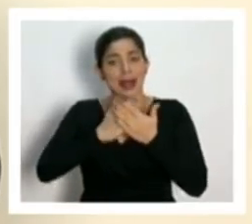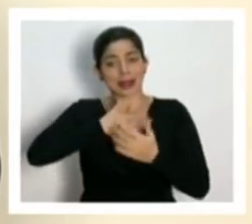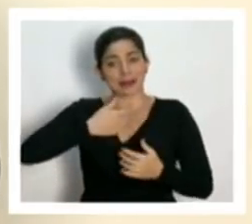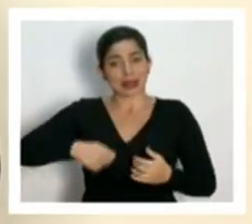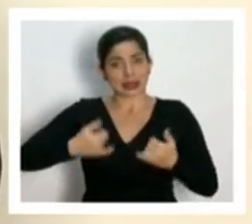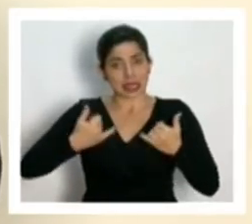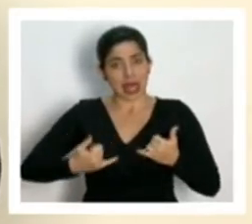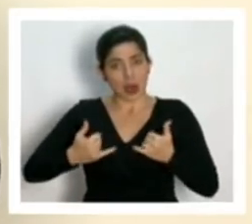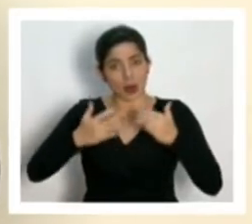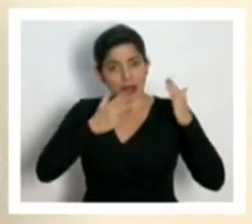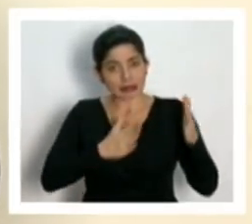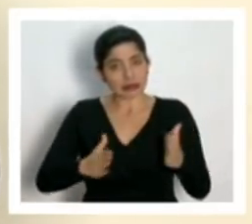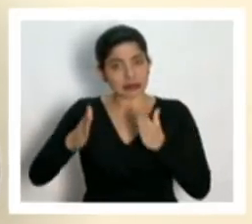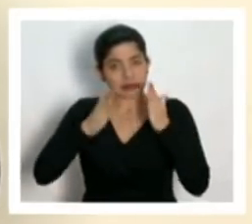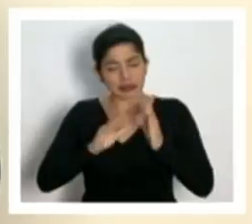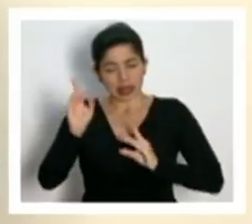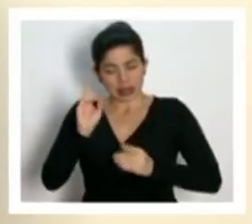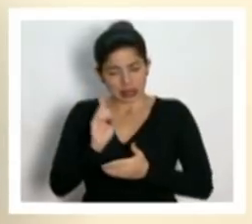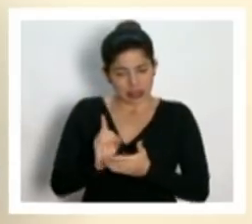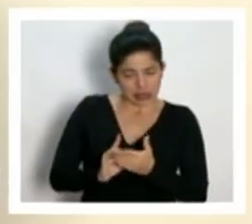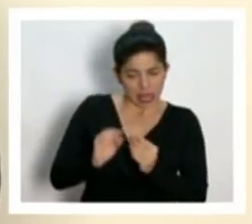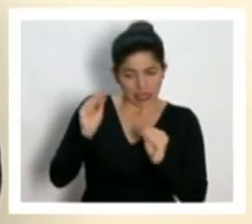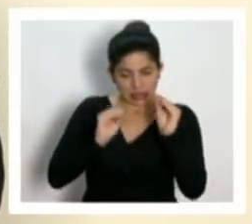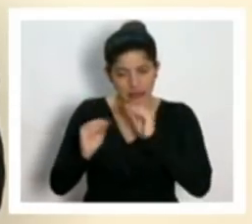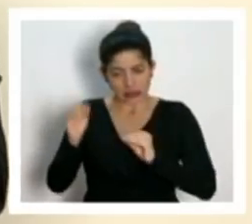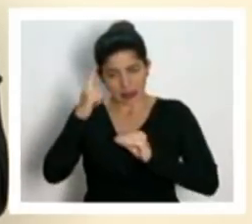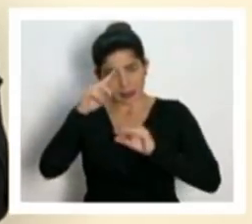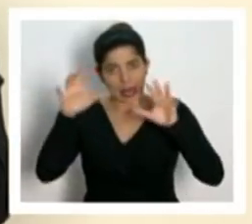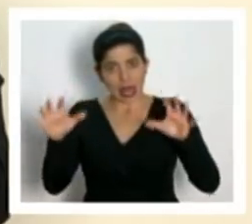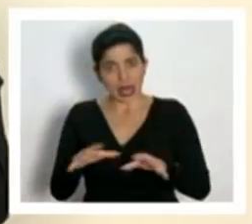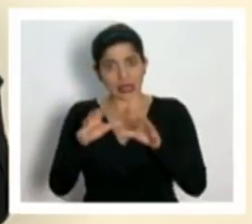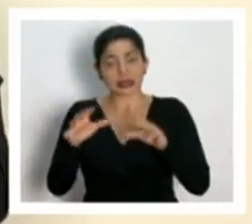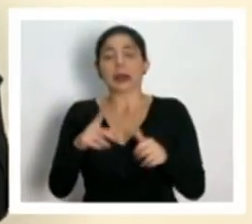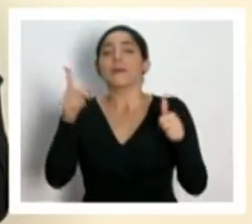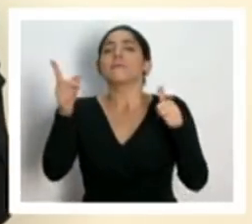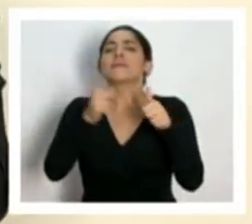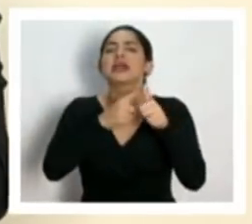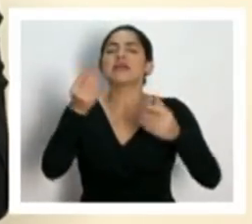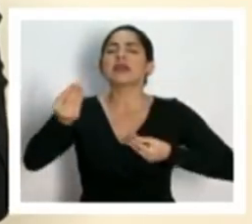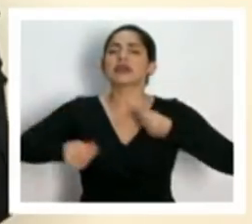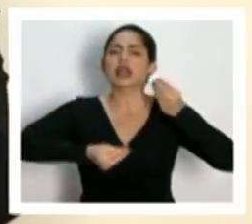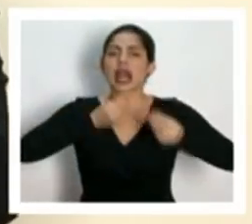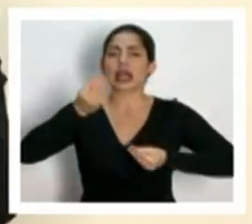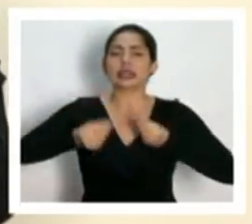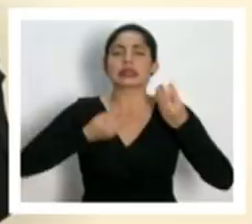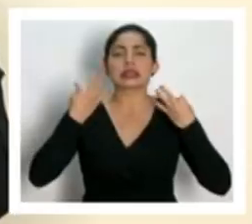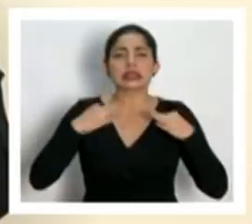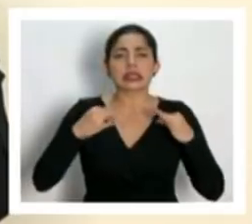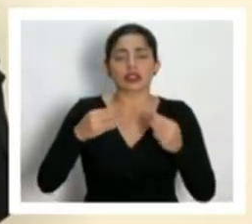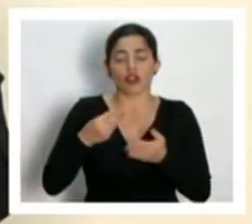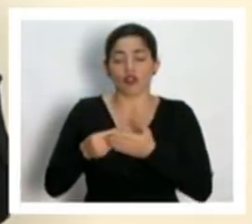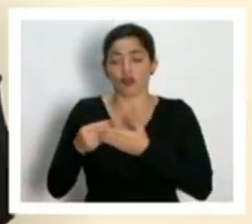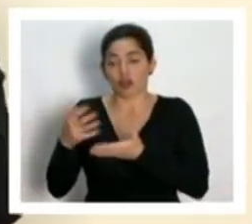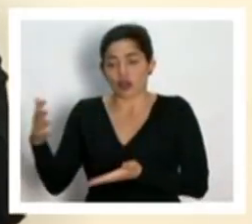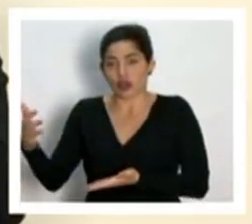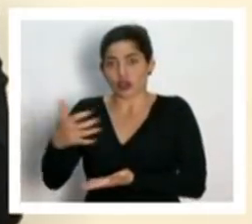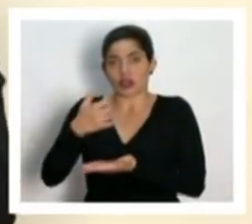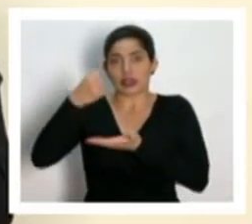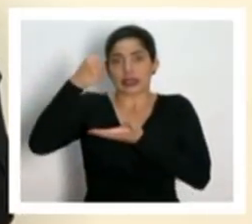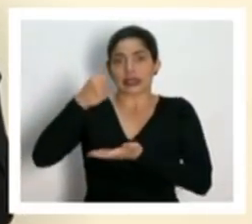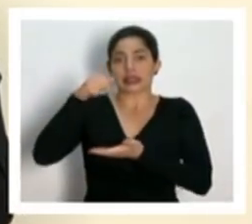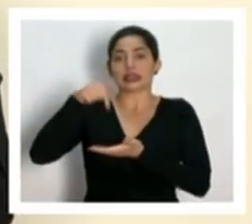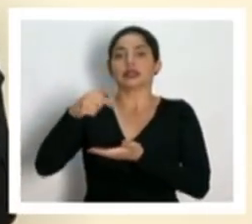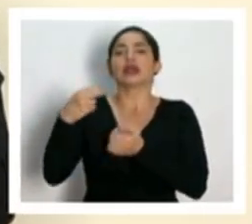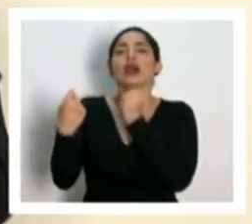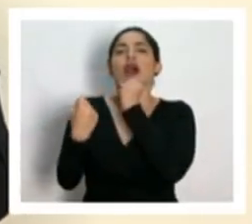en este momento diseñando y poniendo para la acción. Lo primero que estamos haciendo es procurando los fondos a través de la Asamblea